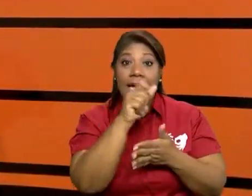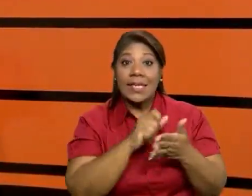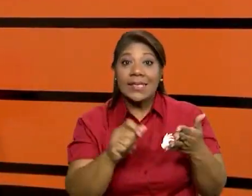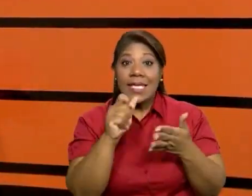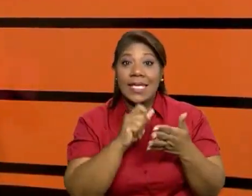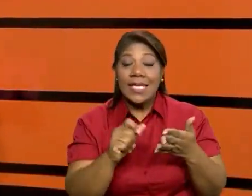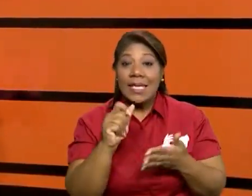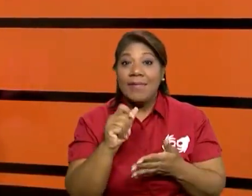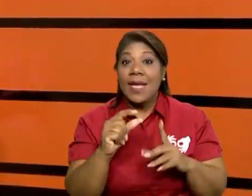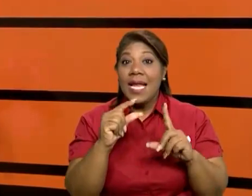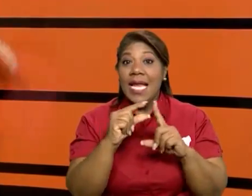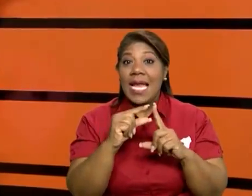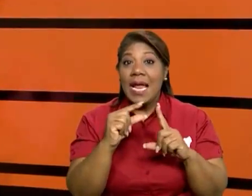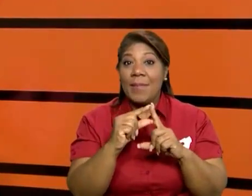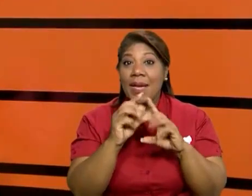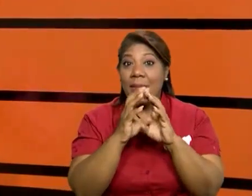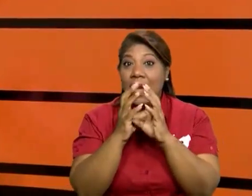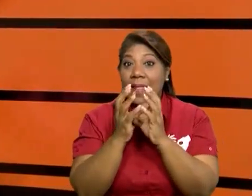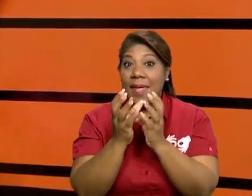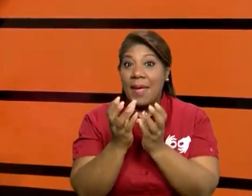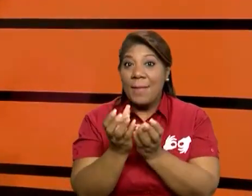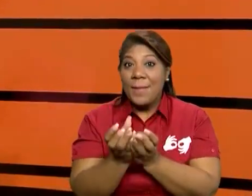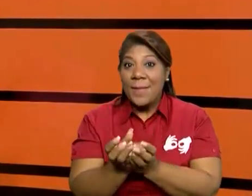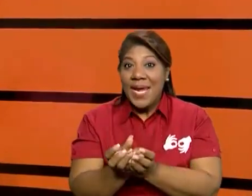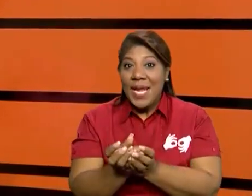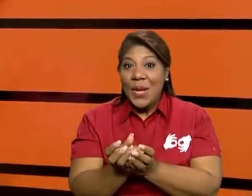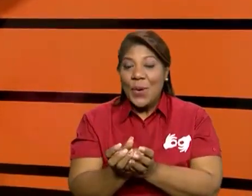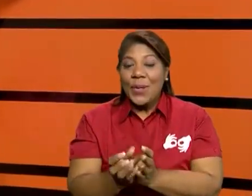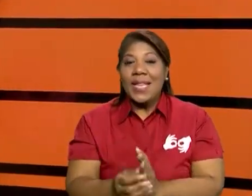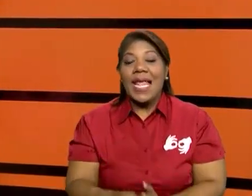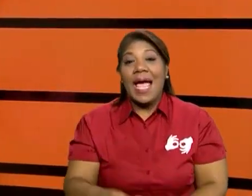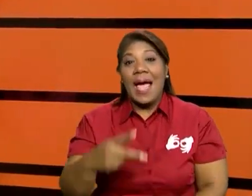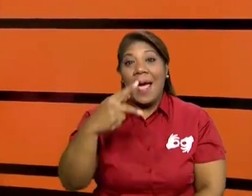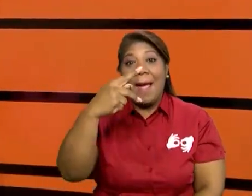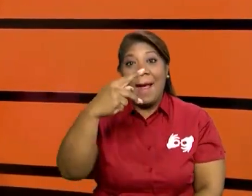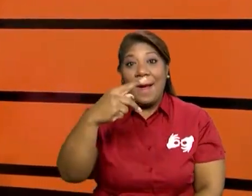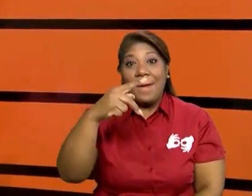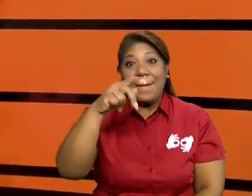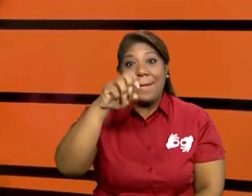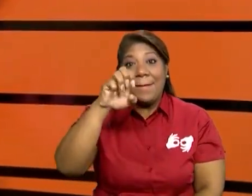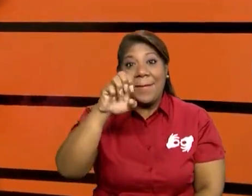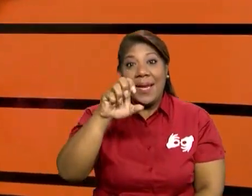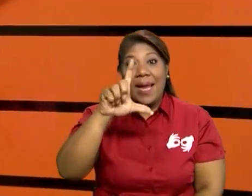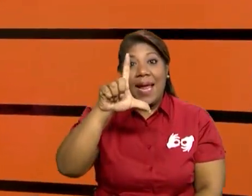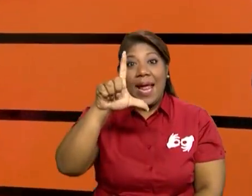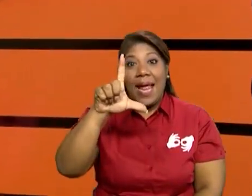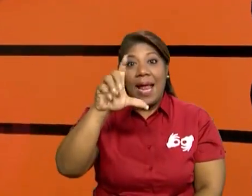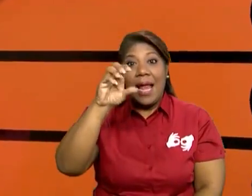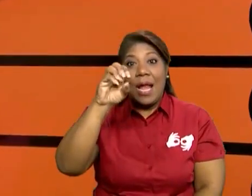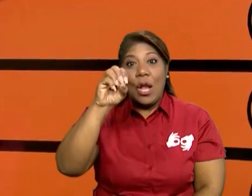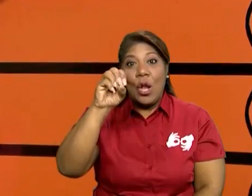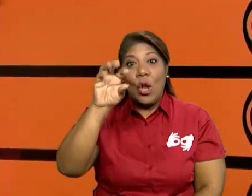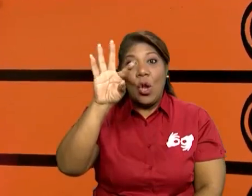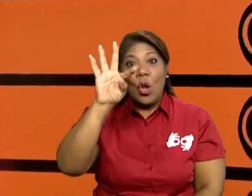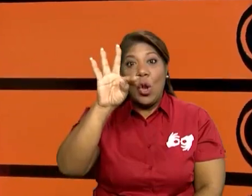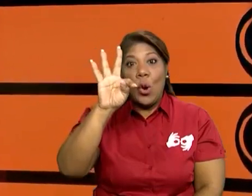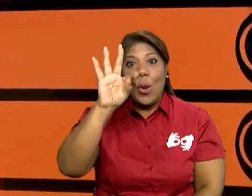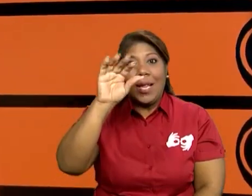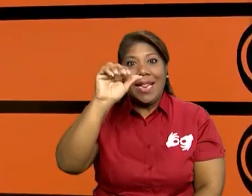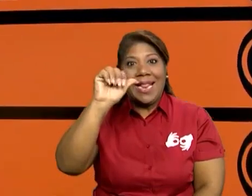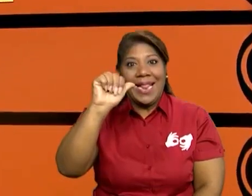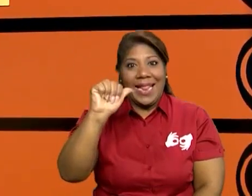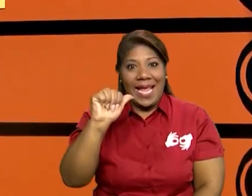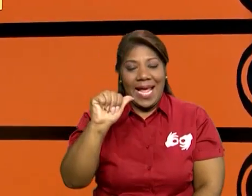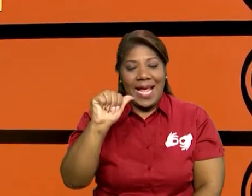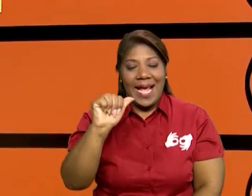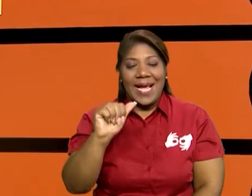vocales que iban en estos espacios. Y aquí vemos, pues, la pelota un poco más grande con las letras que la conforman. La P, la